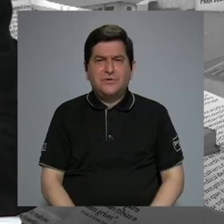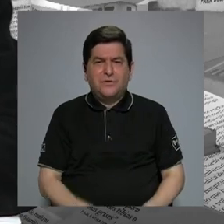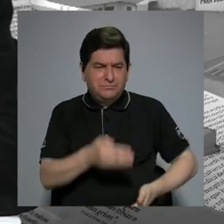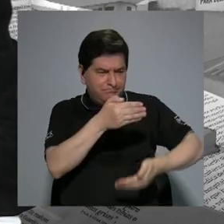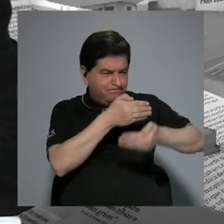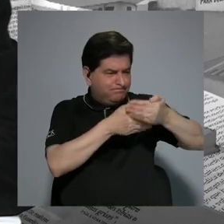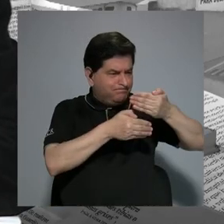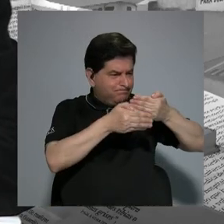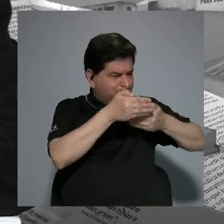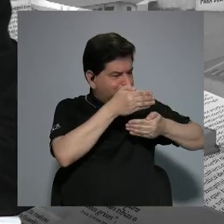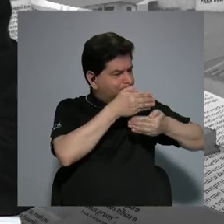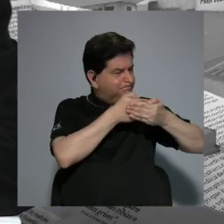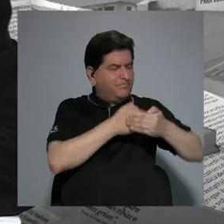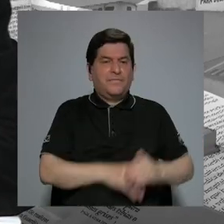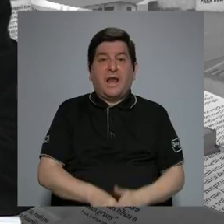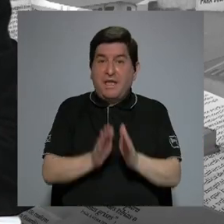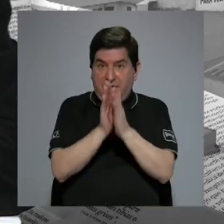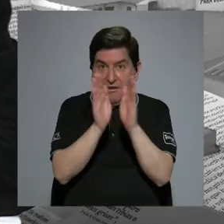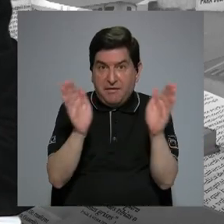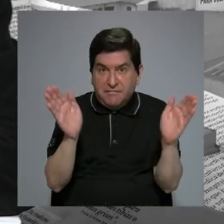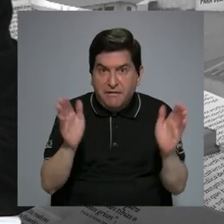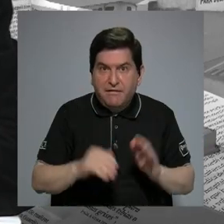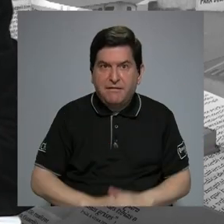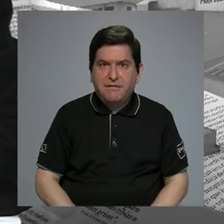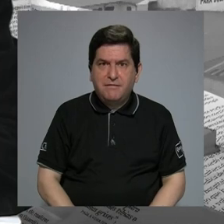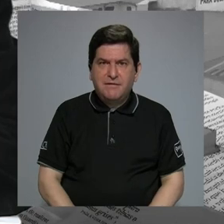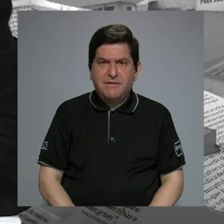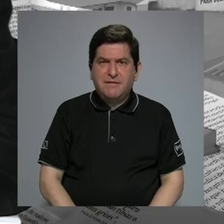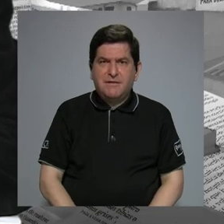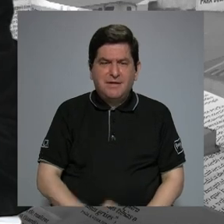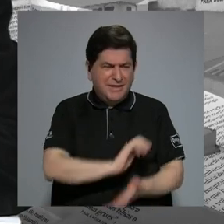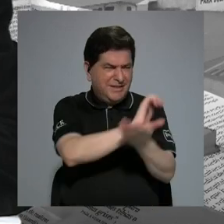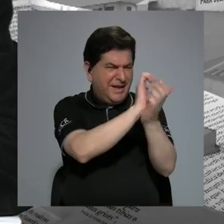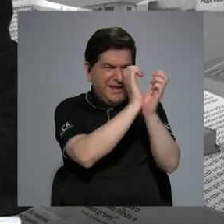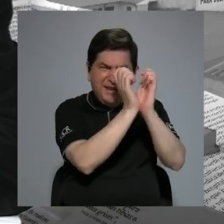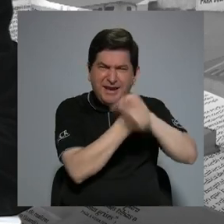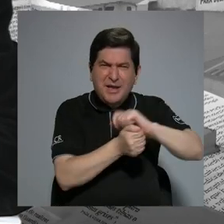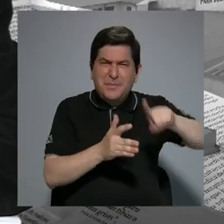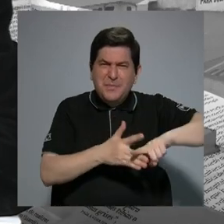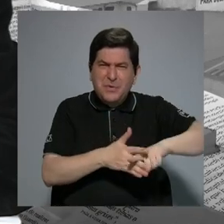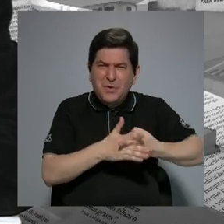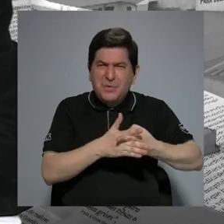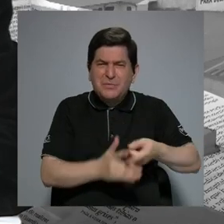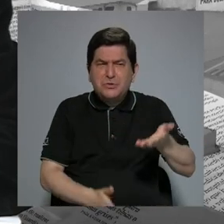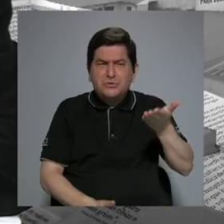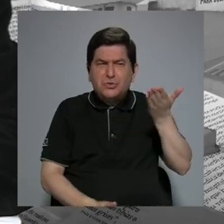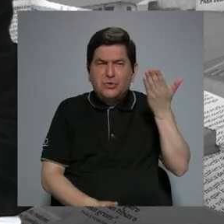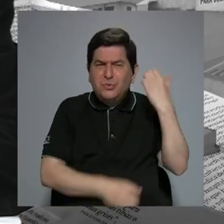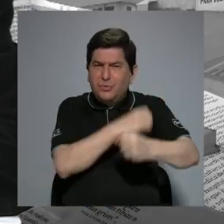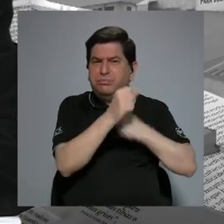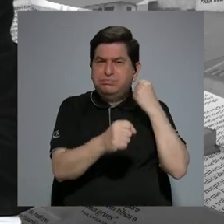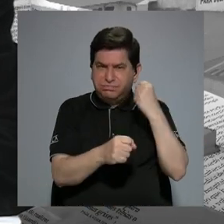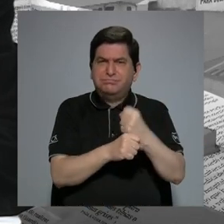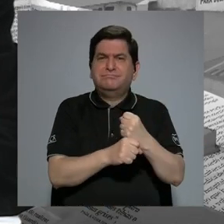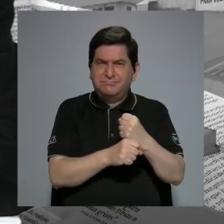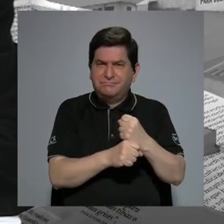en términos generales de que esta transformación empezó ya hace muchos años, ¿no?